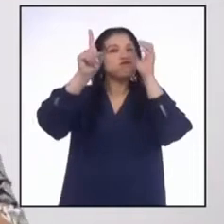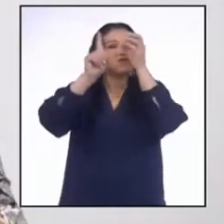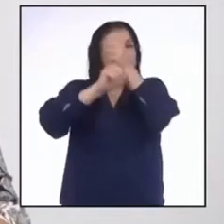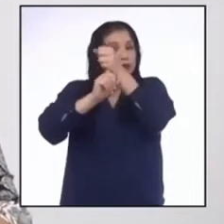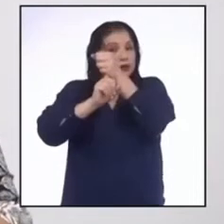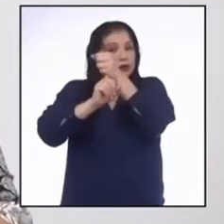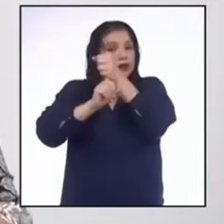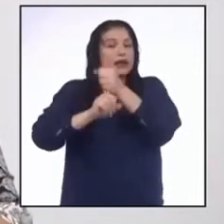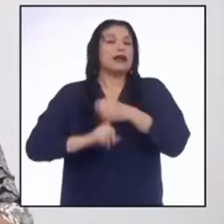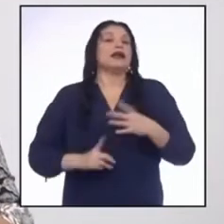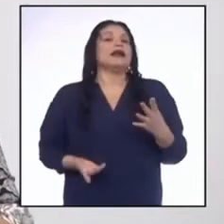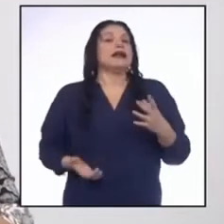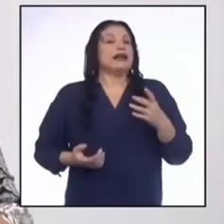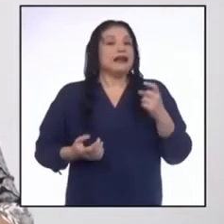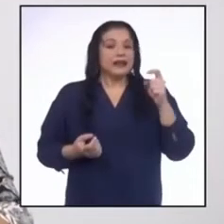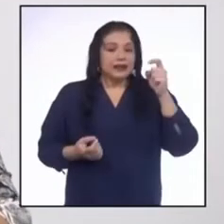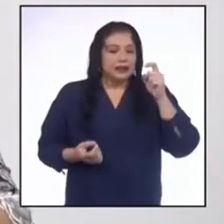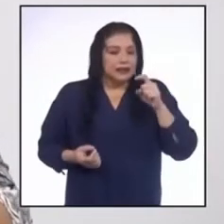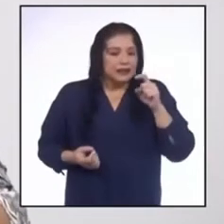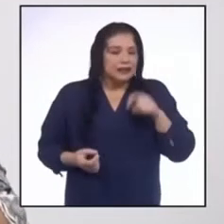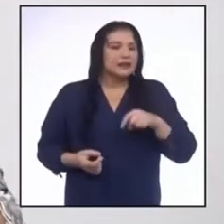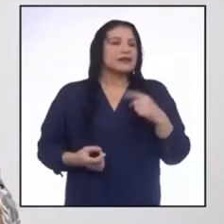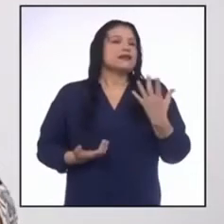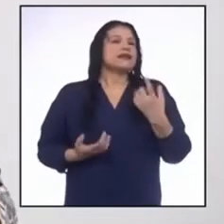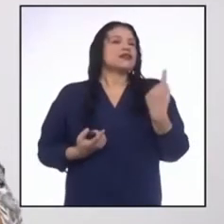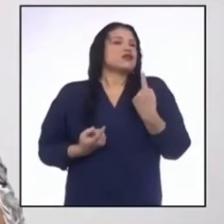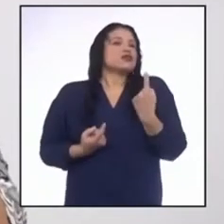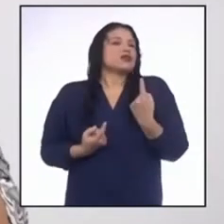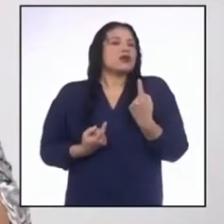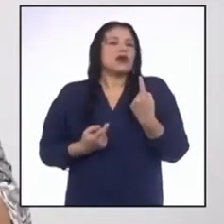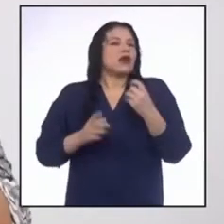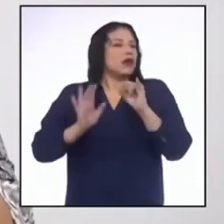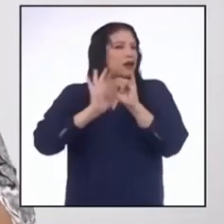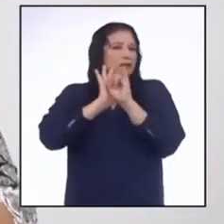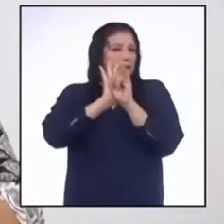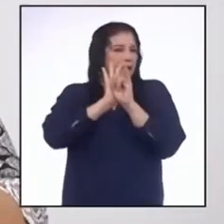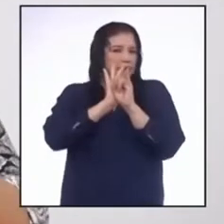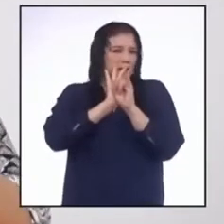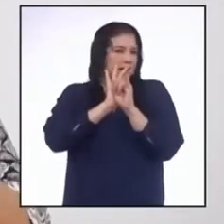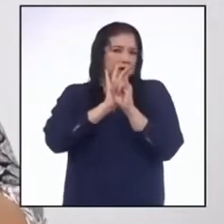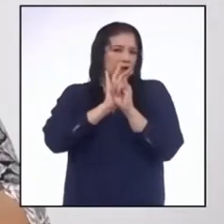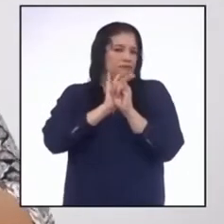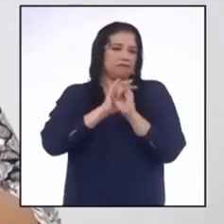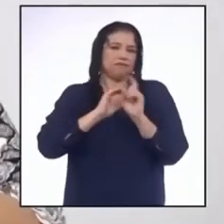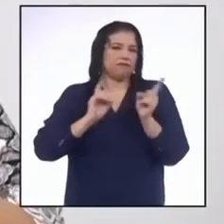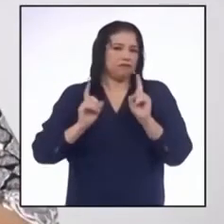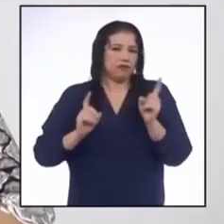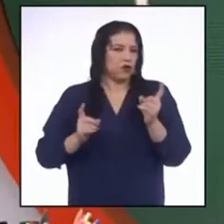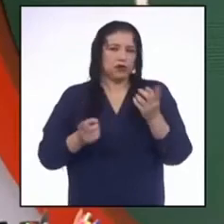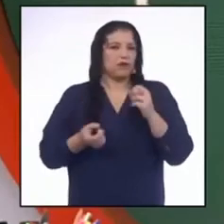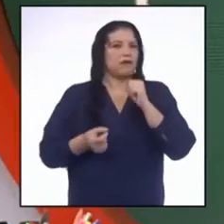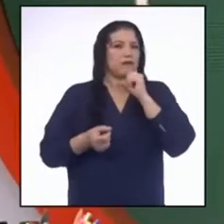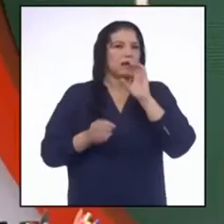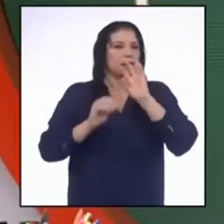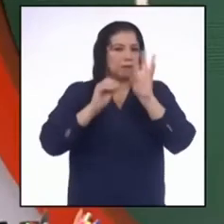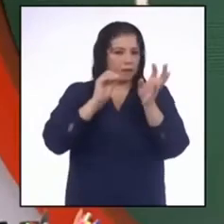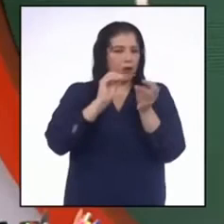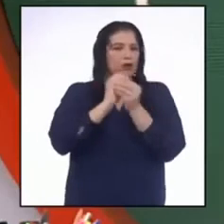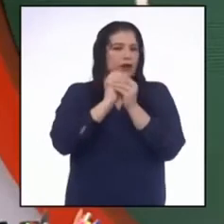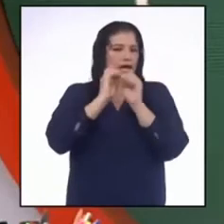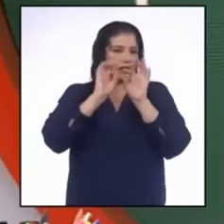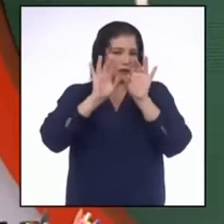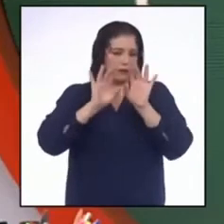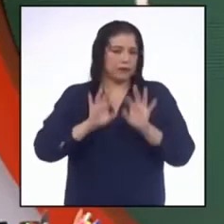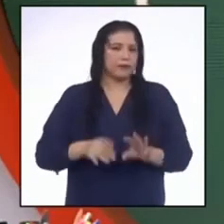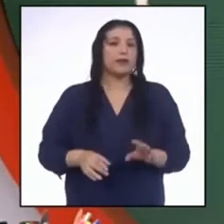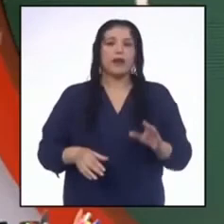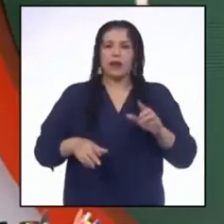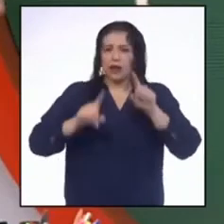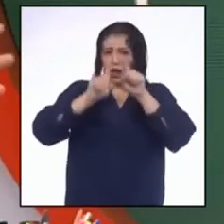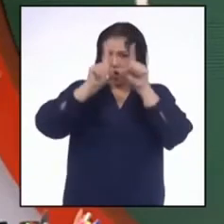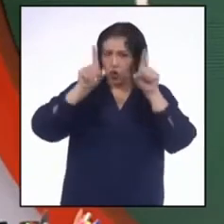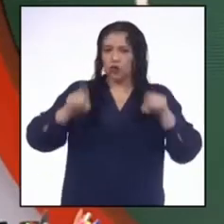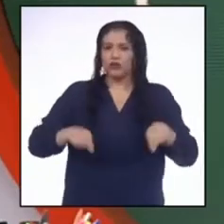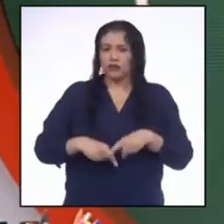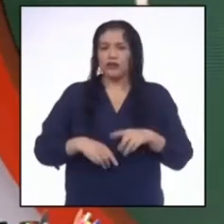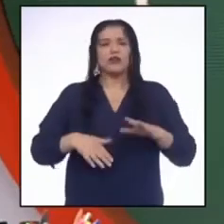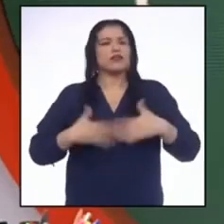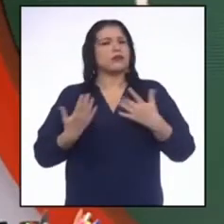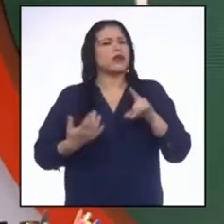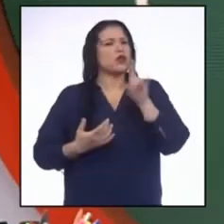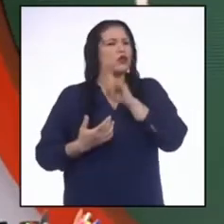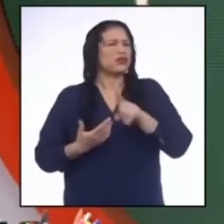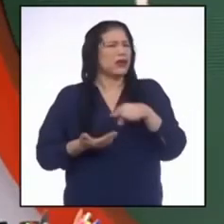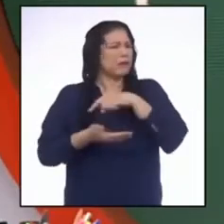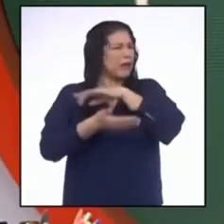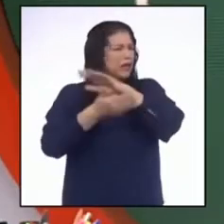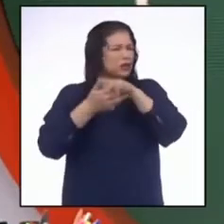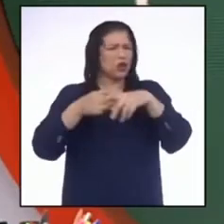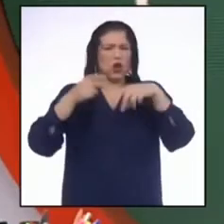propósito, no sería adecuado usar una sola imagen sin texto. Los afiches pueden ser usados para todo, ¿no,